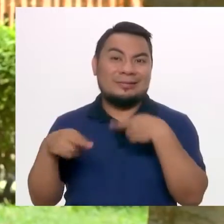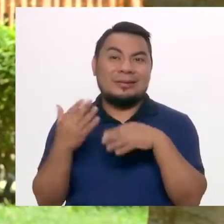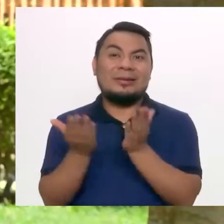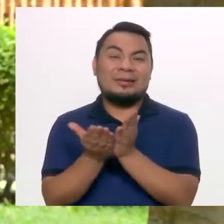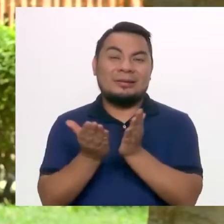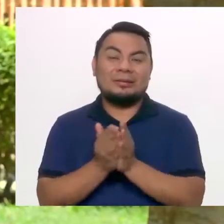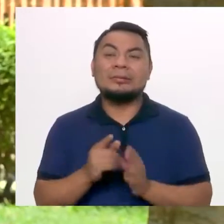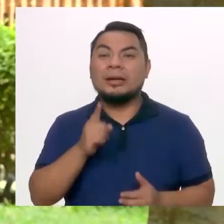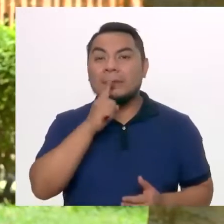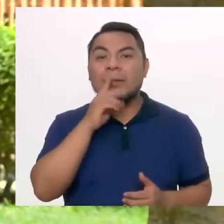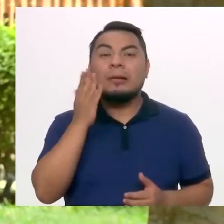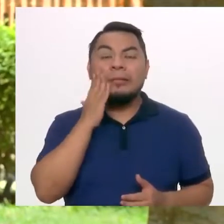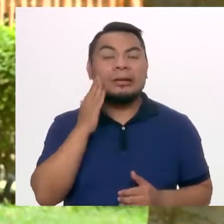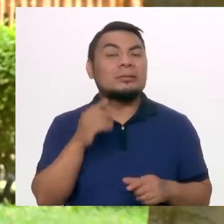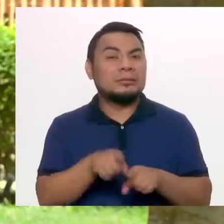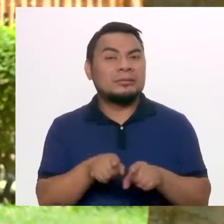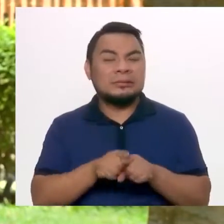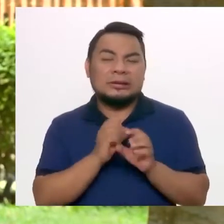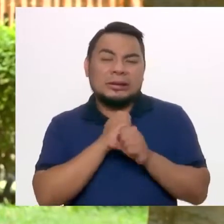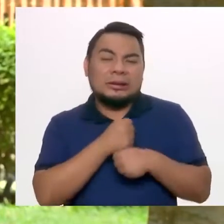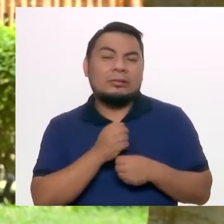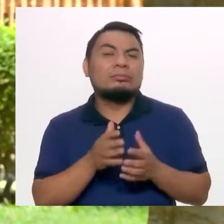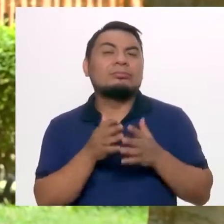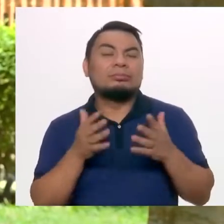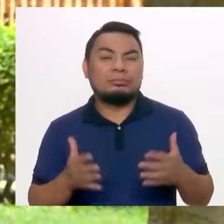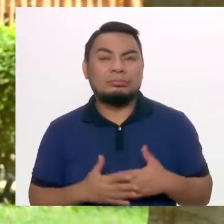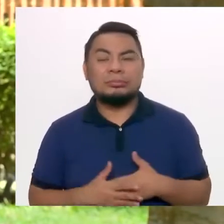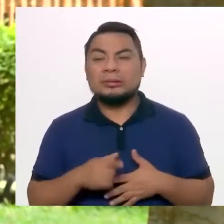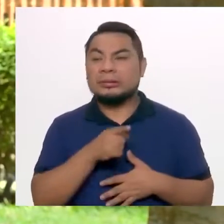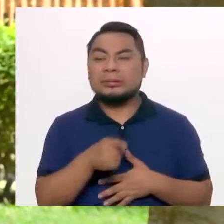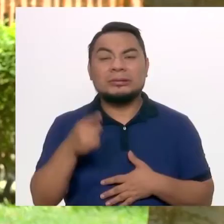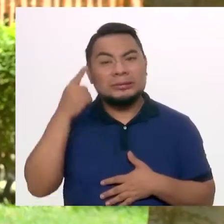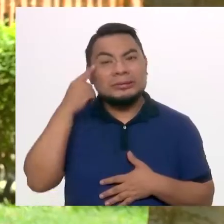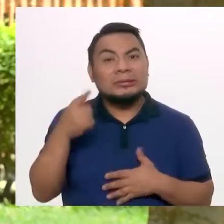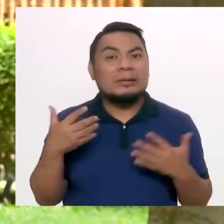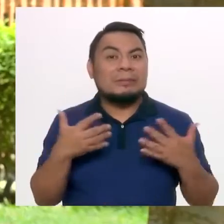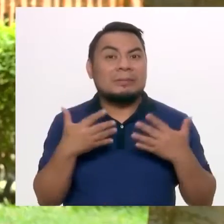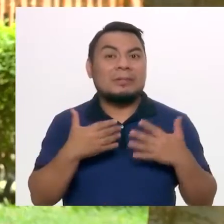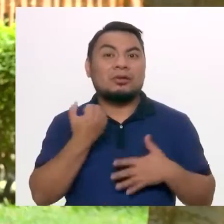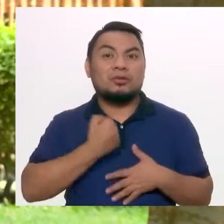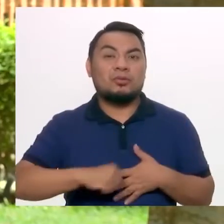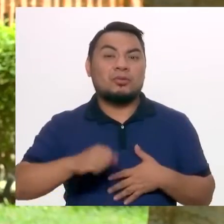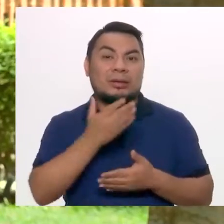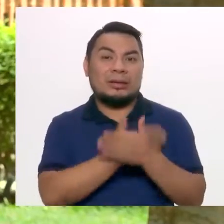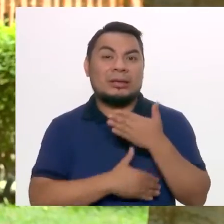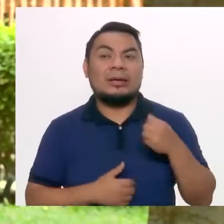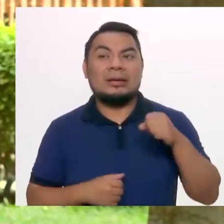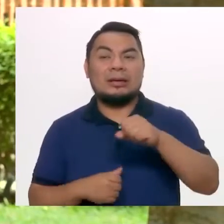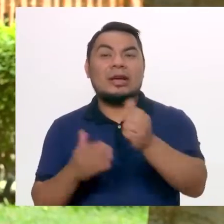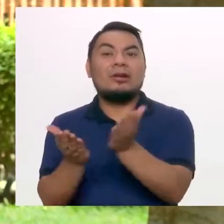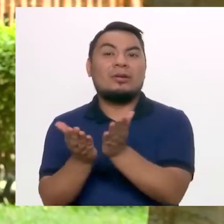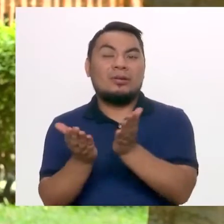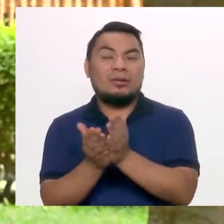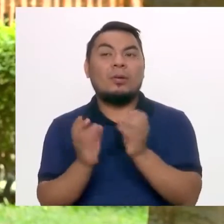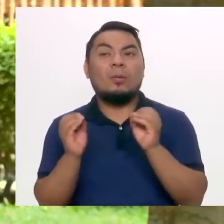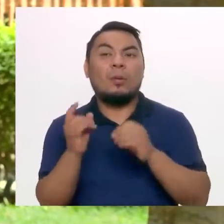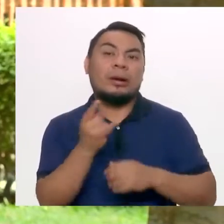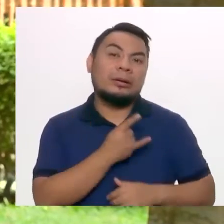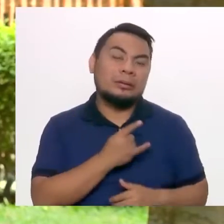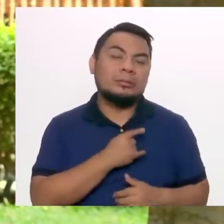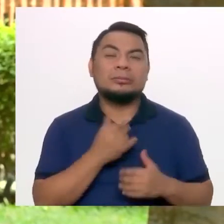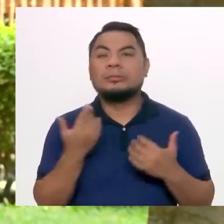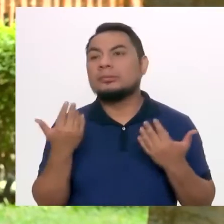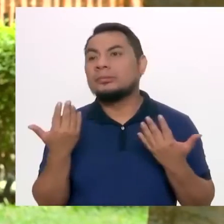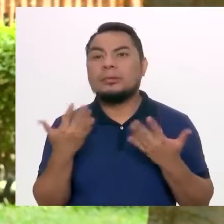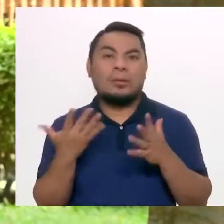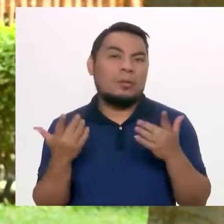volver al colegio. Y los padres también sufren muchísimo porque tienen ese miedo de llevar a sus hijos al colegio, a la universidad